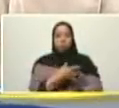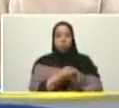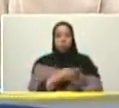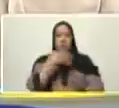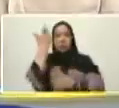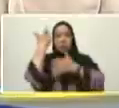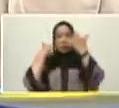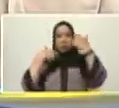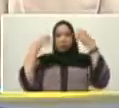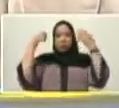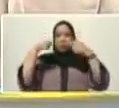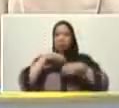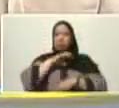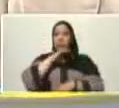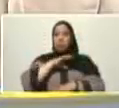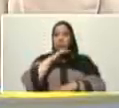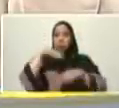mil diez